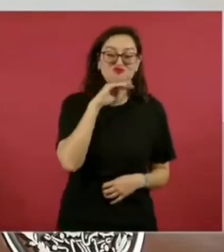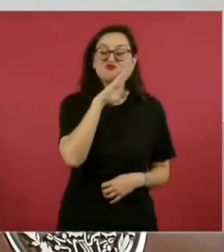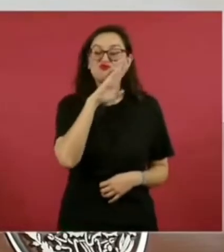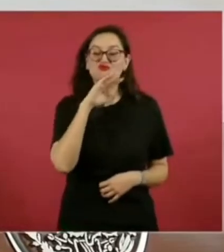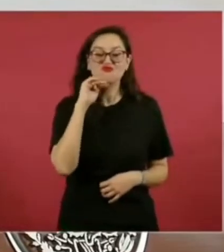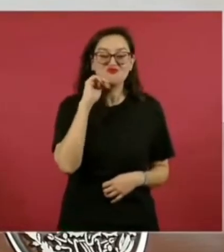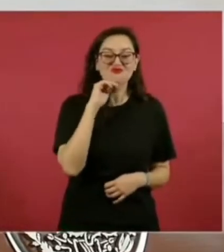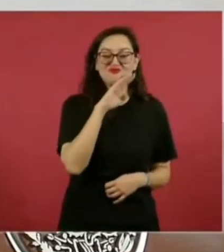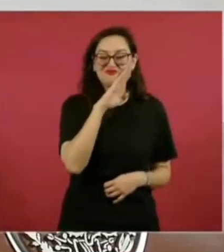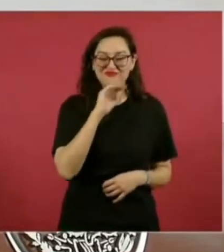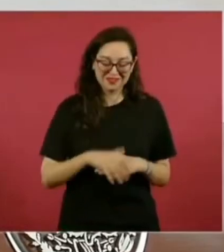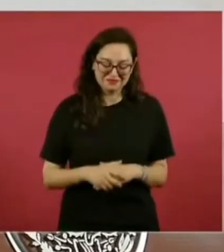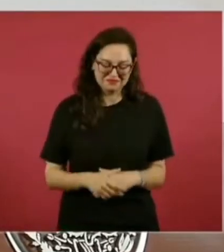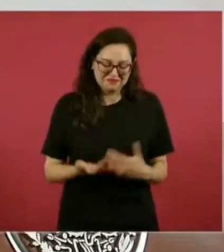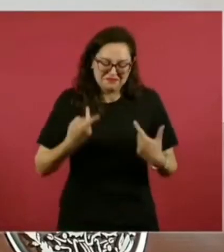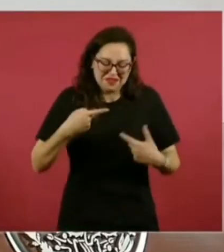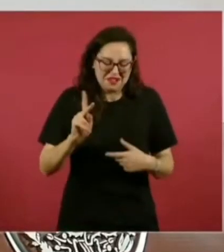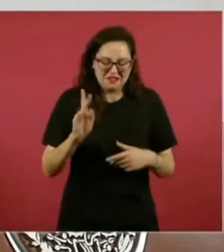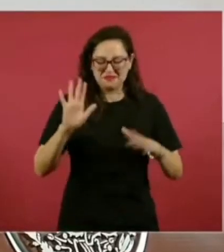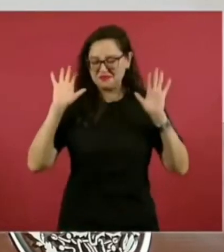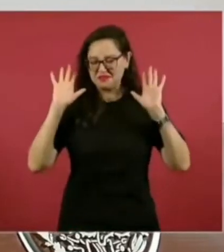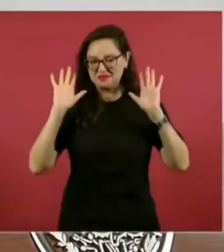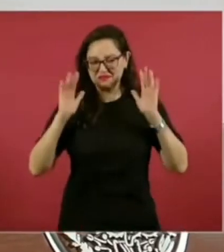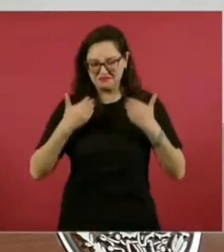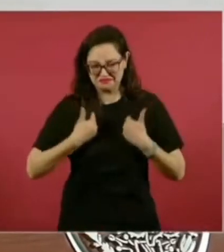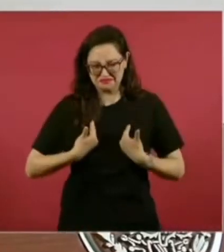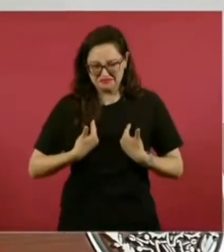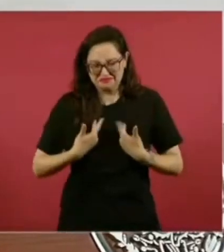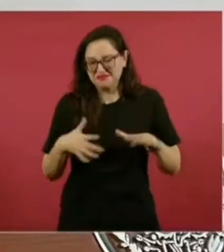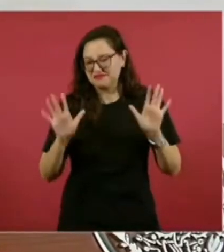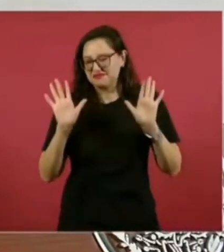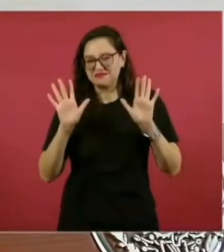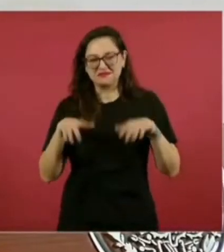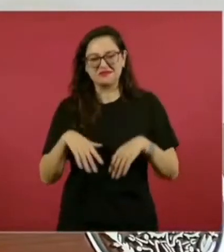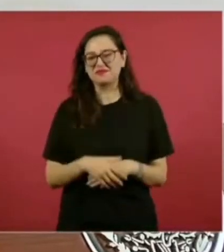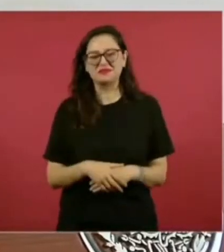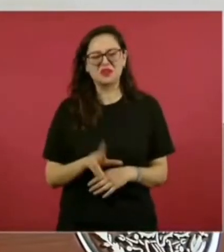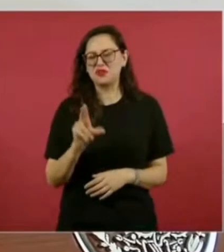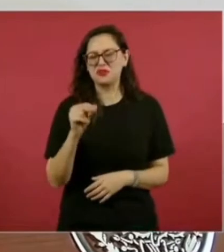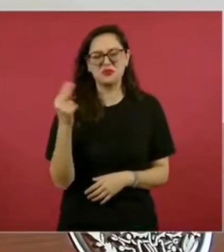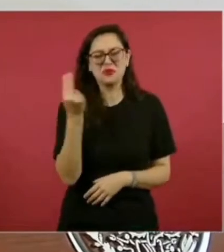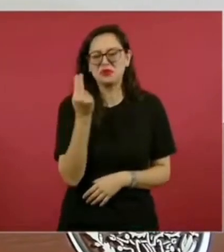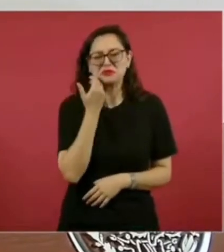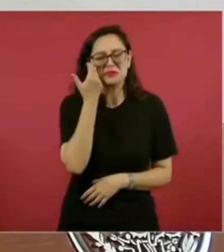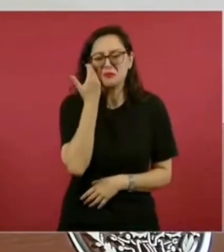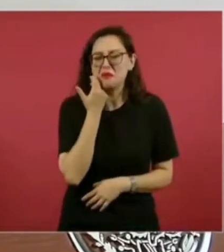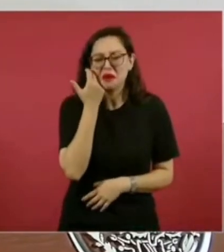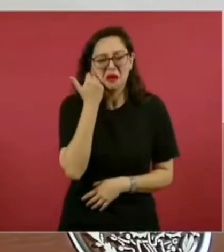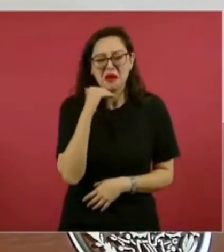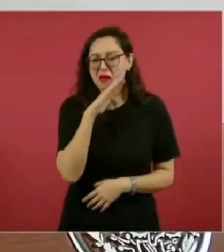pero ya a estas alturas no tengo necesidad de ser.